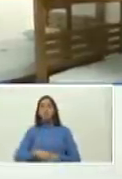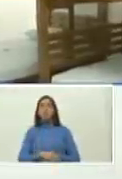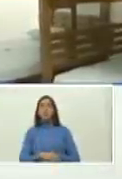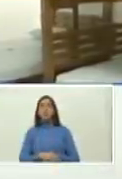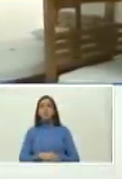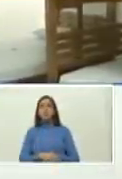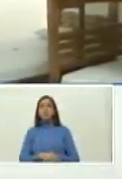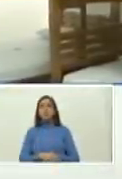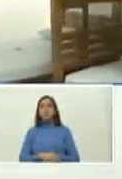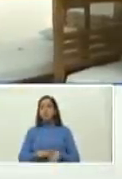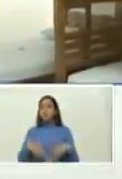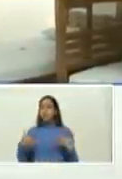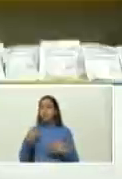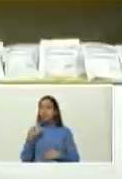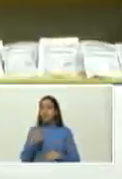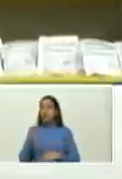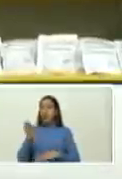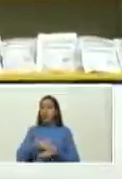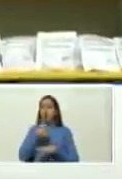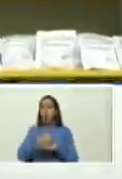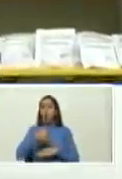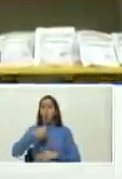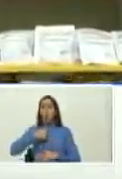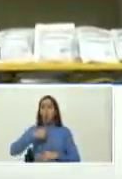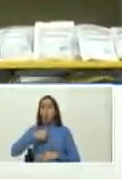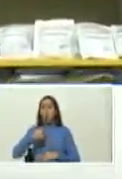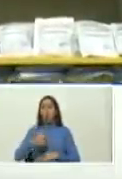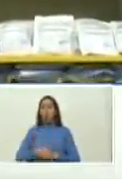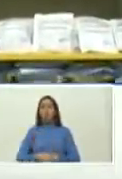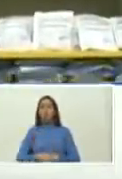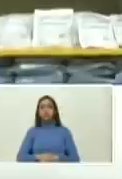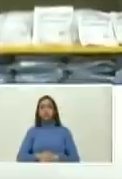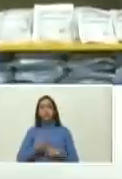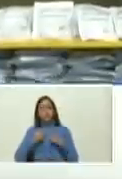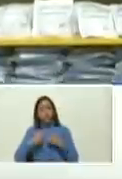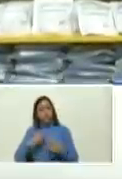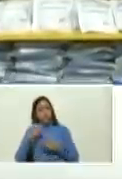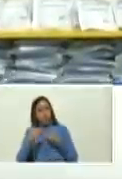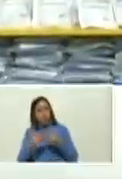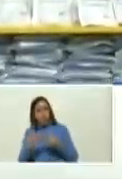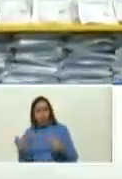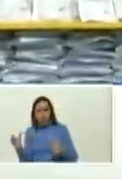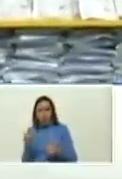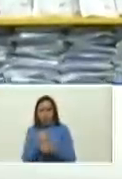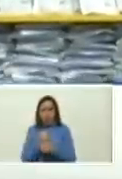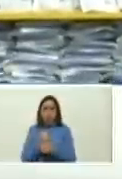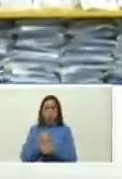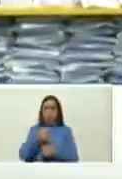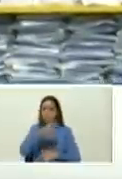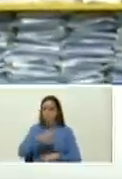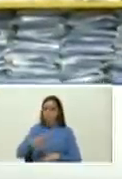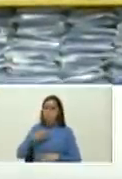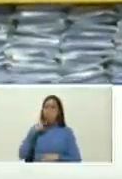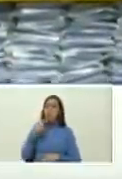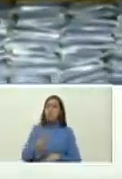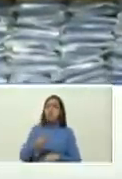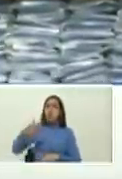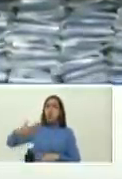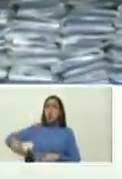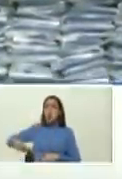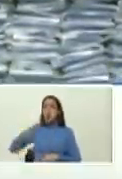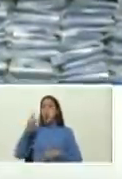para que digan la culpa es de Maduro la culpa es de Maduro pero también se consiguen voceros de una izquierda